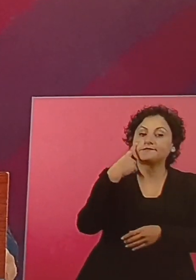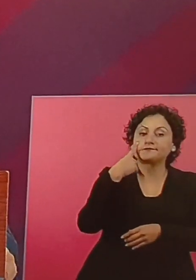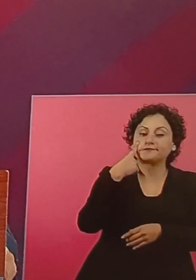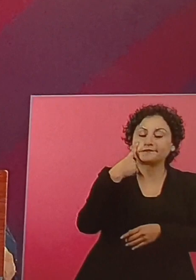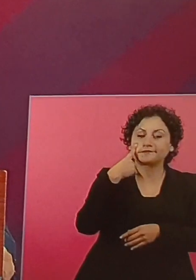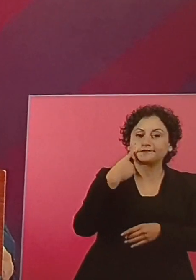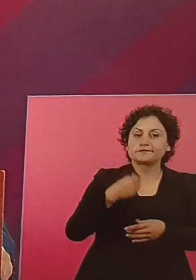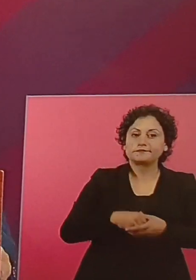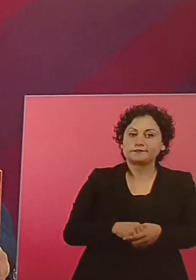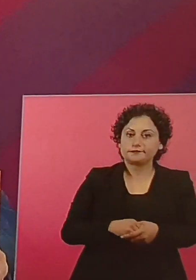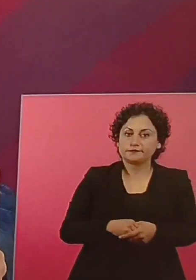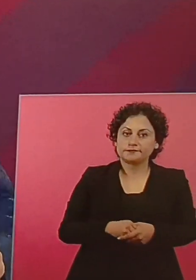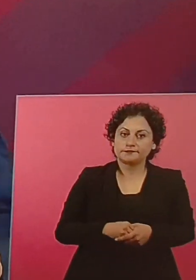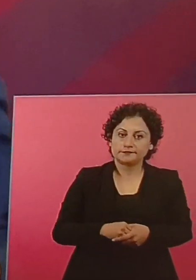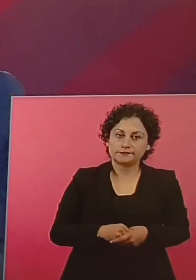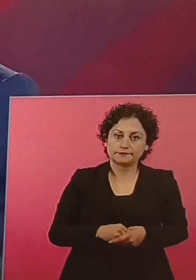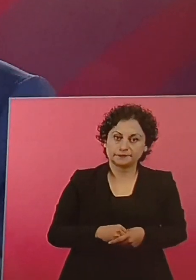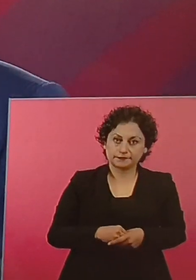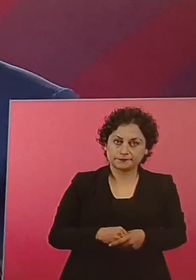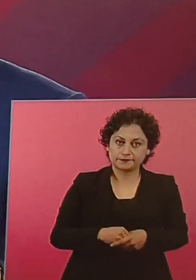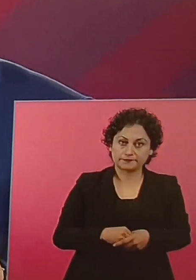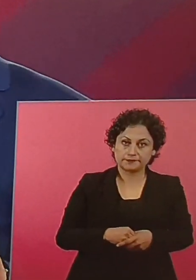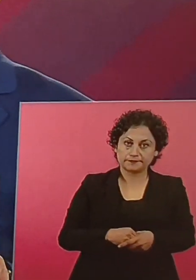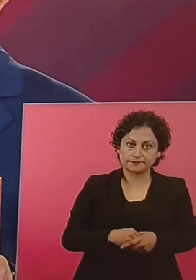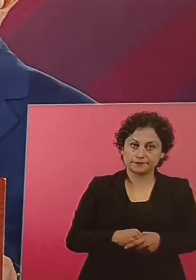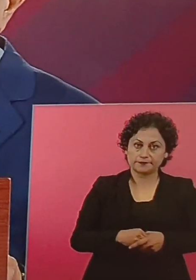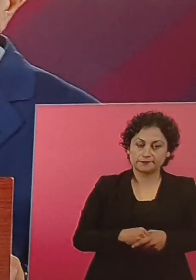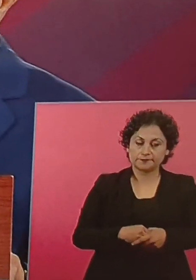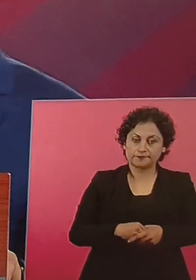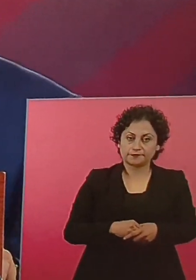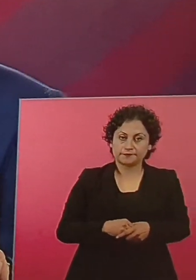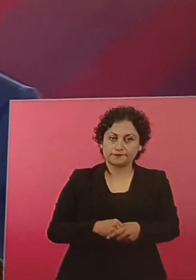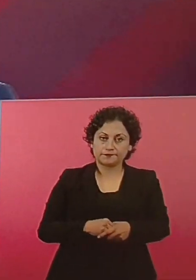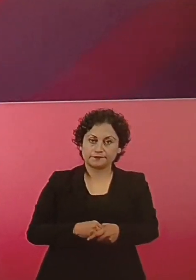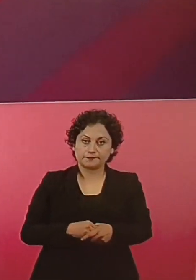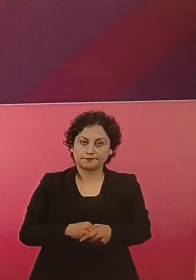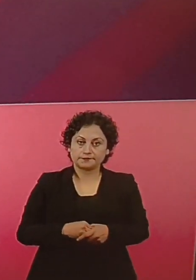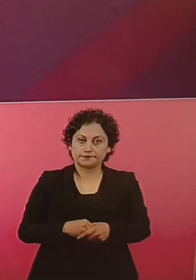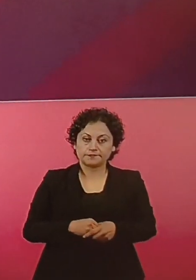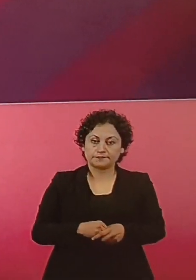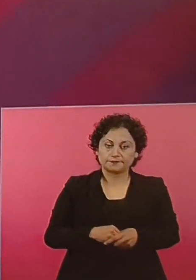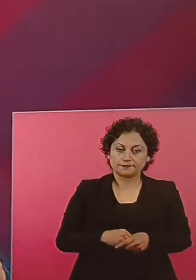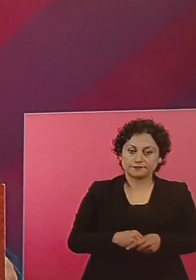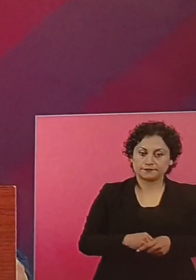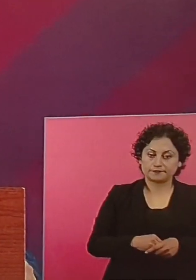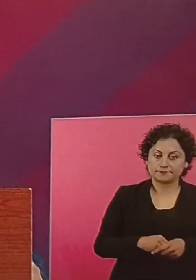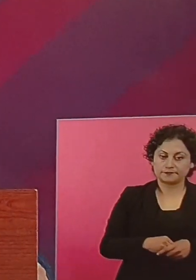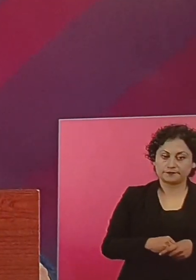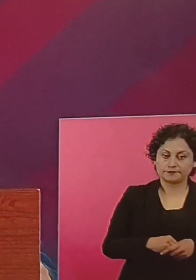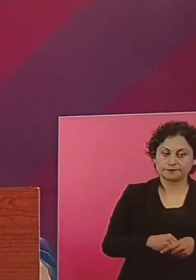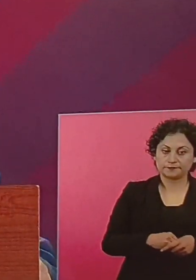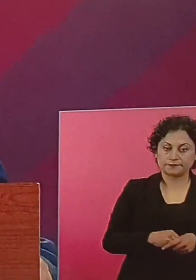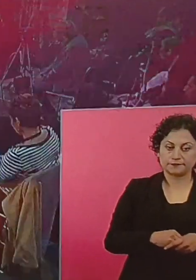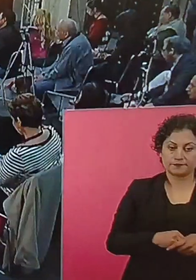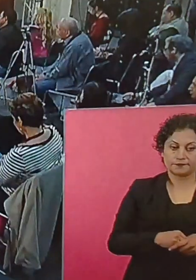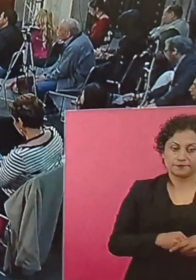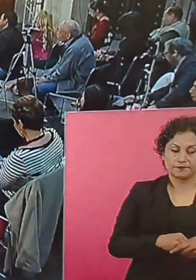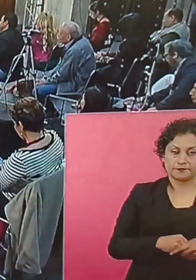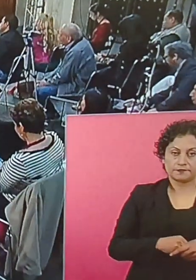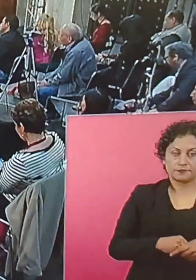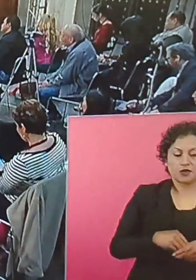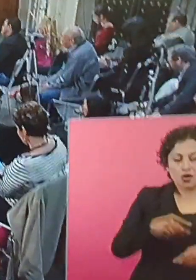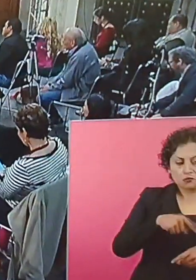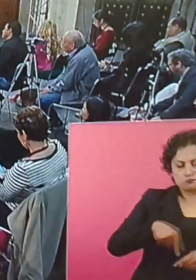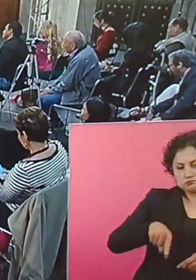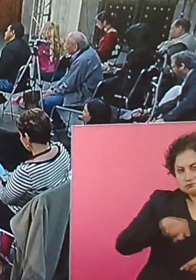Están contratando, se dice en el ambiente del